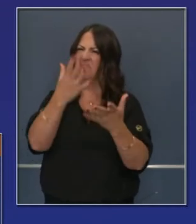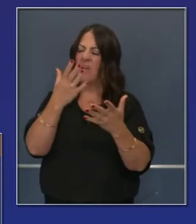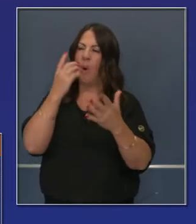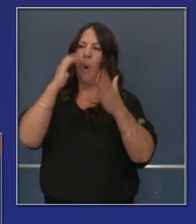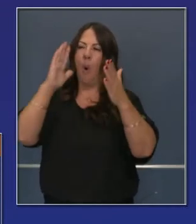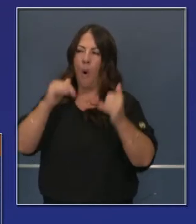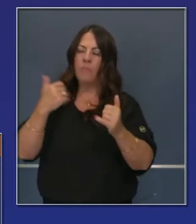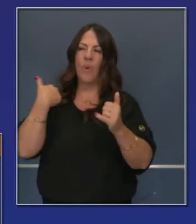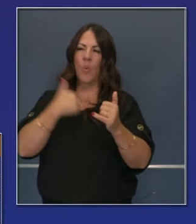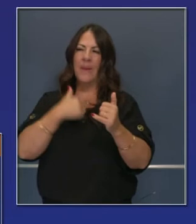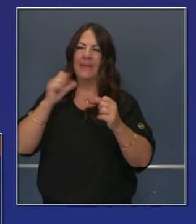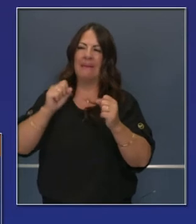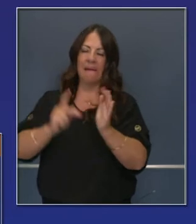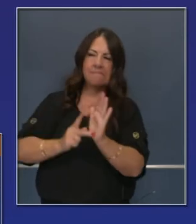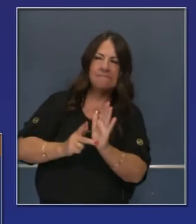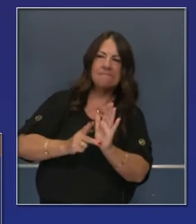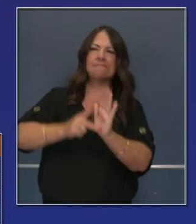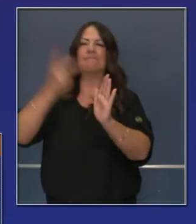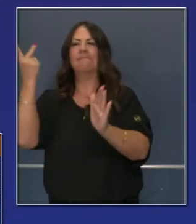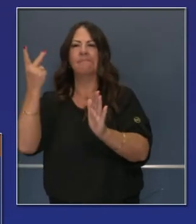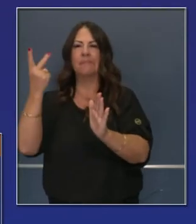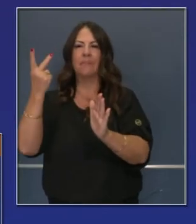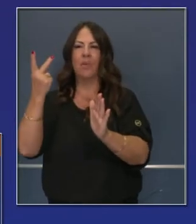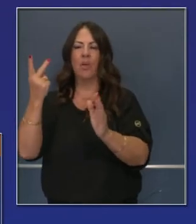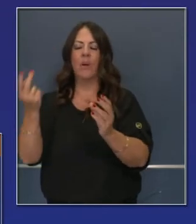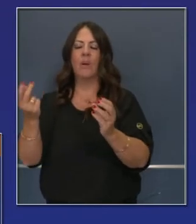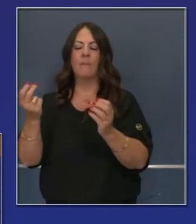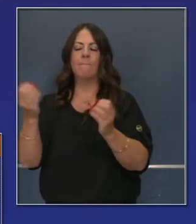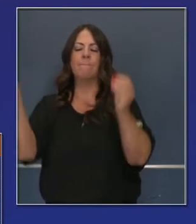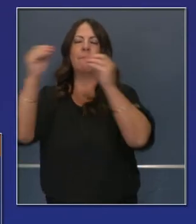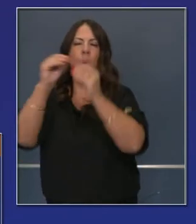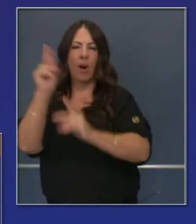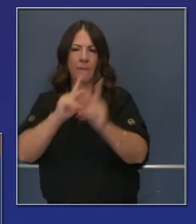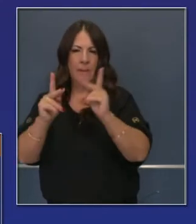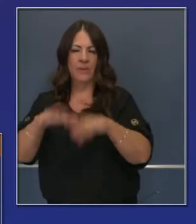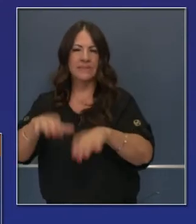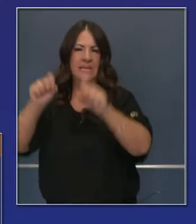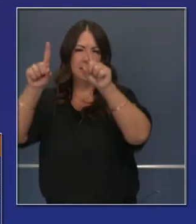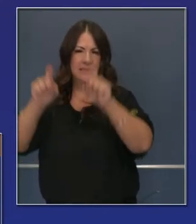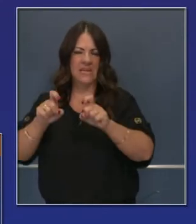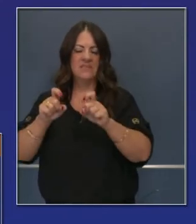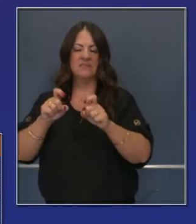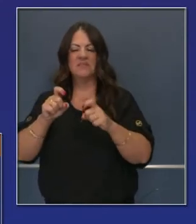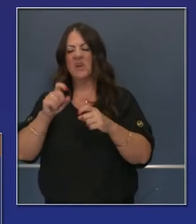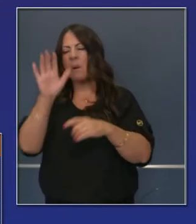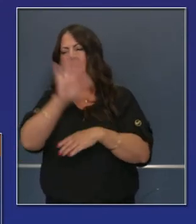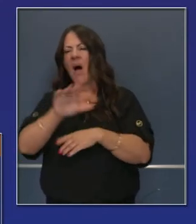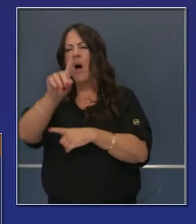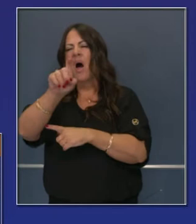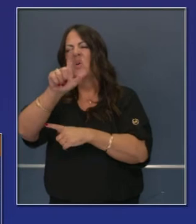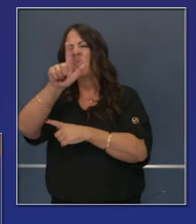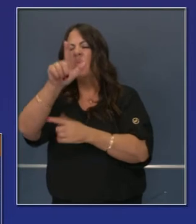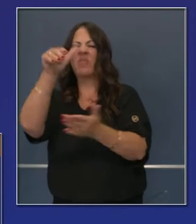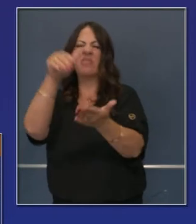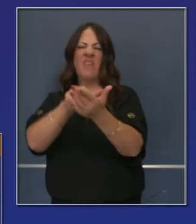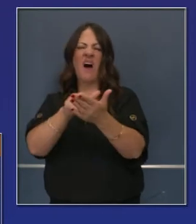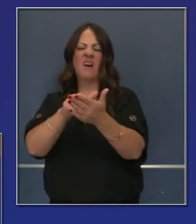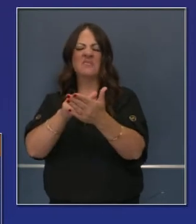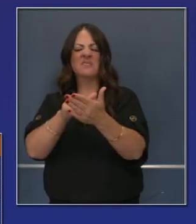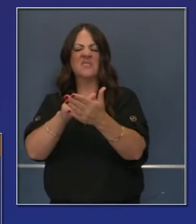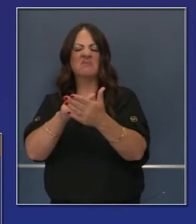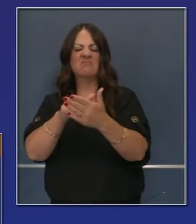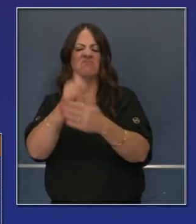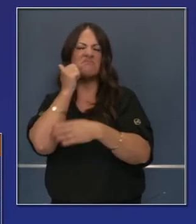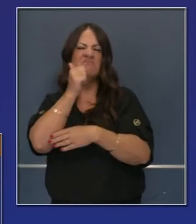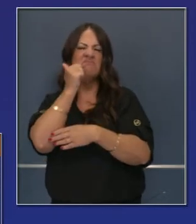anunciaremos cómo vamos a duplicar eso. al menos ese será el plan a plazo medio y largo, pero 121